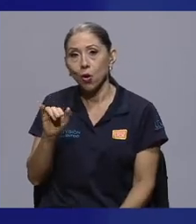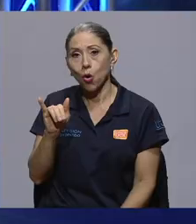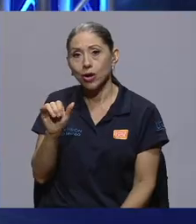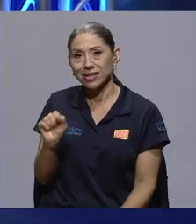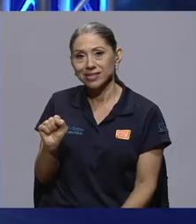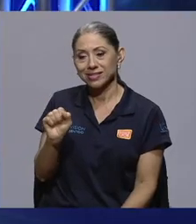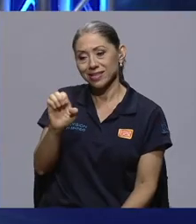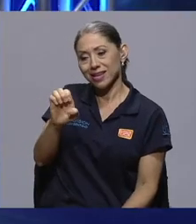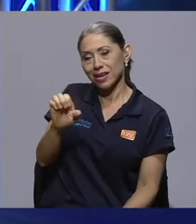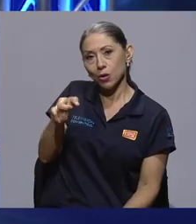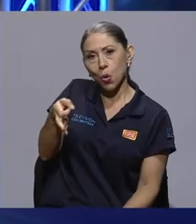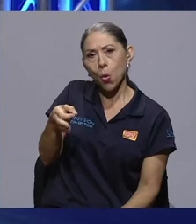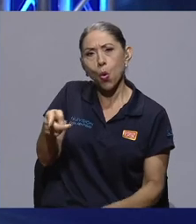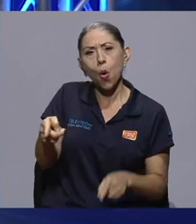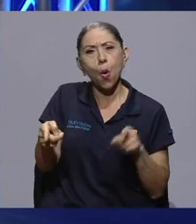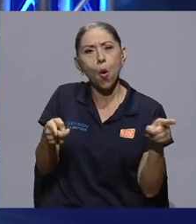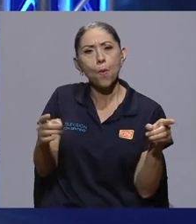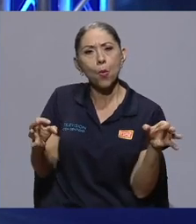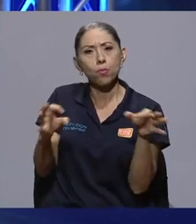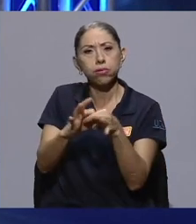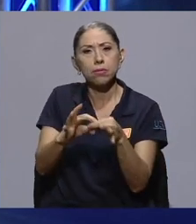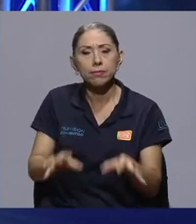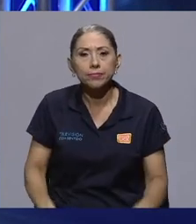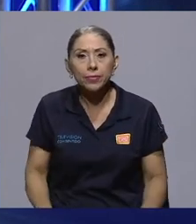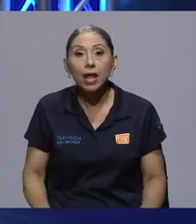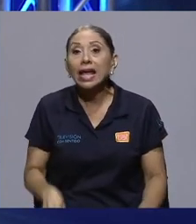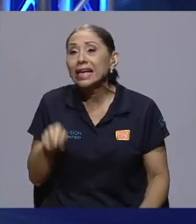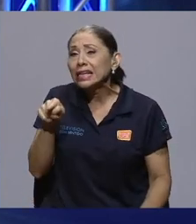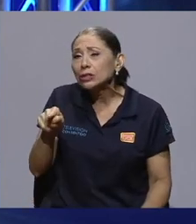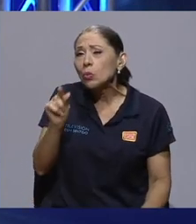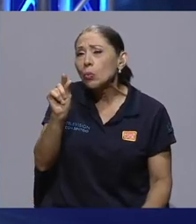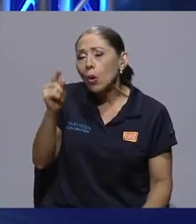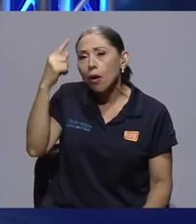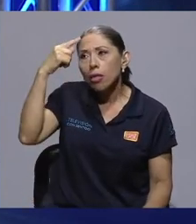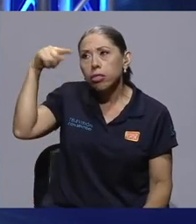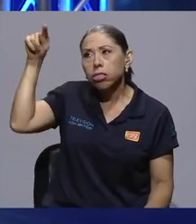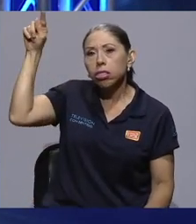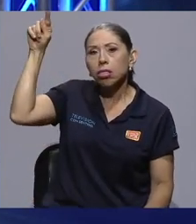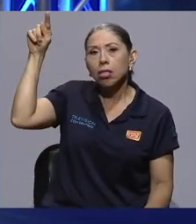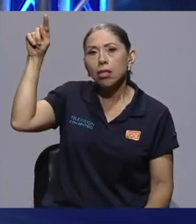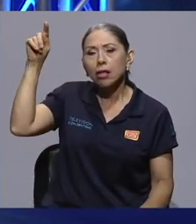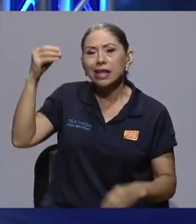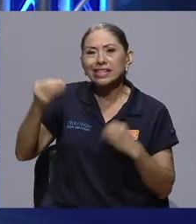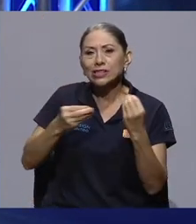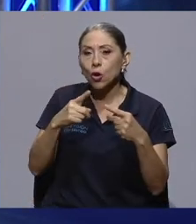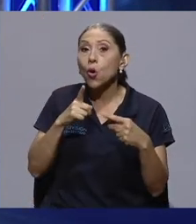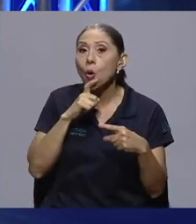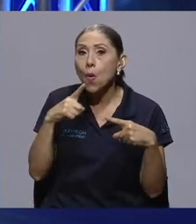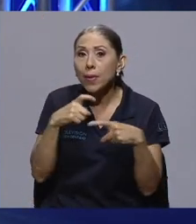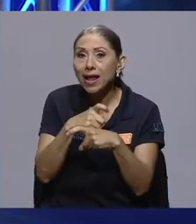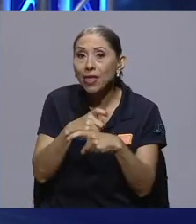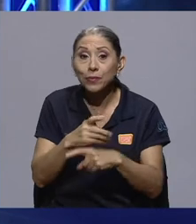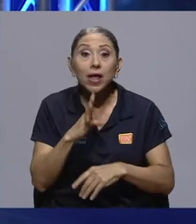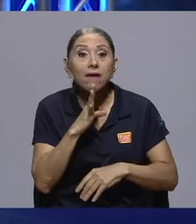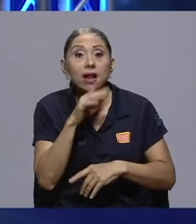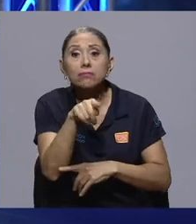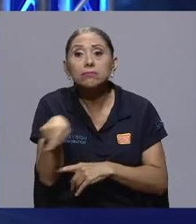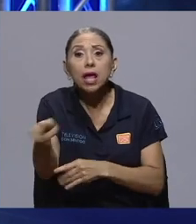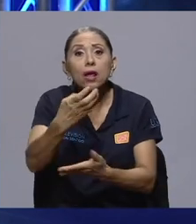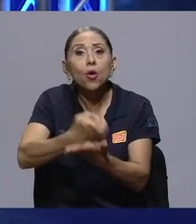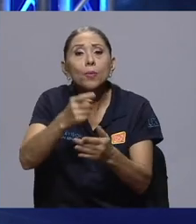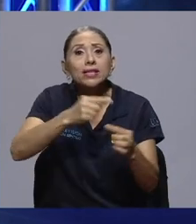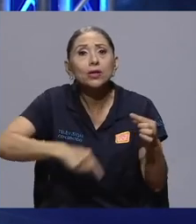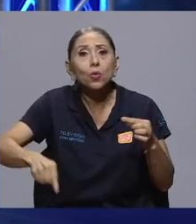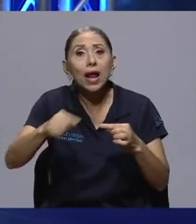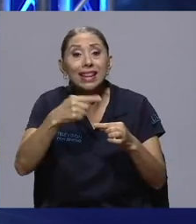Bueno, es complicado porque es un poco abstracto, hablar a la gente de economía circular y decirle mantengan las cosas en su máximo valor